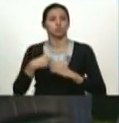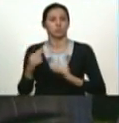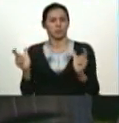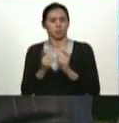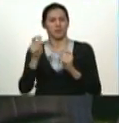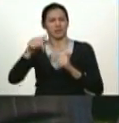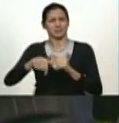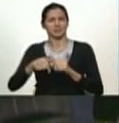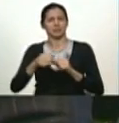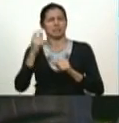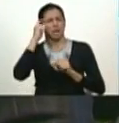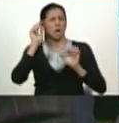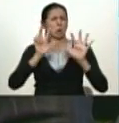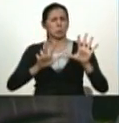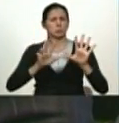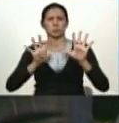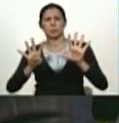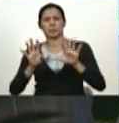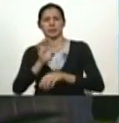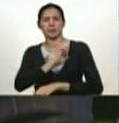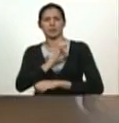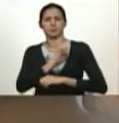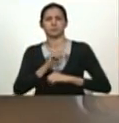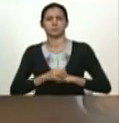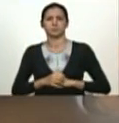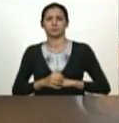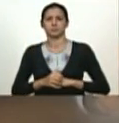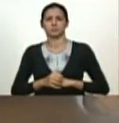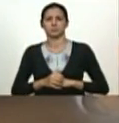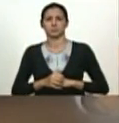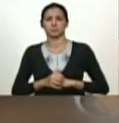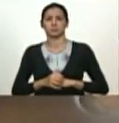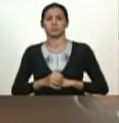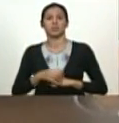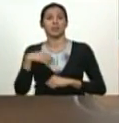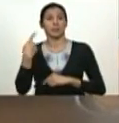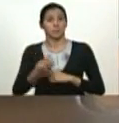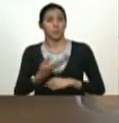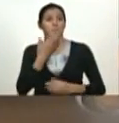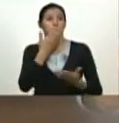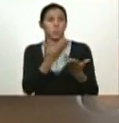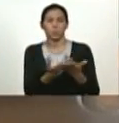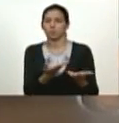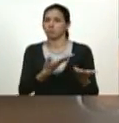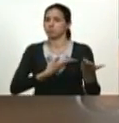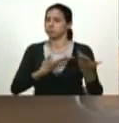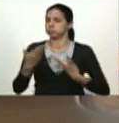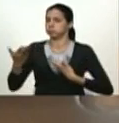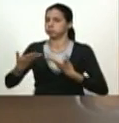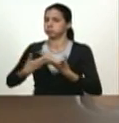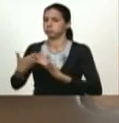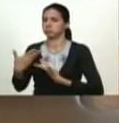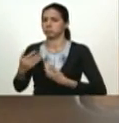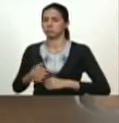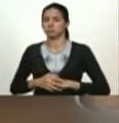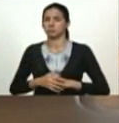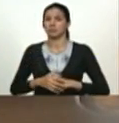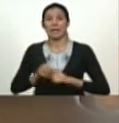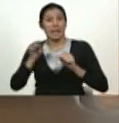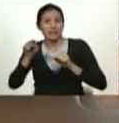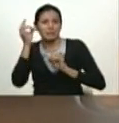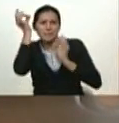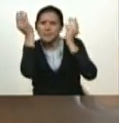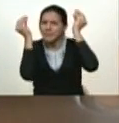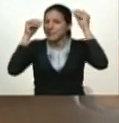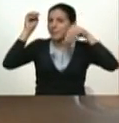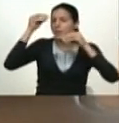el 8 o 9 de enero y después me llegaron propuestas bueno son una hermosura déjenme decirles allí está la creatividad para